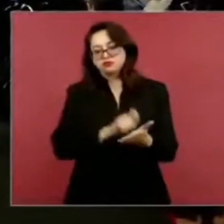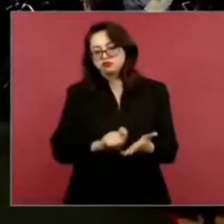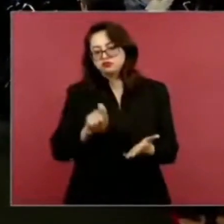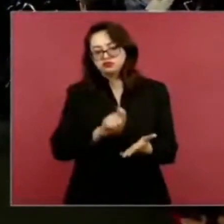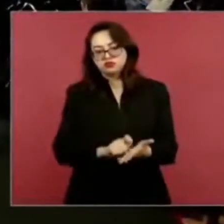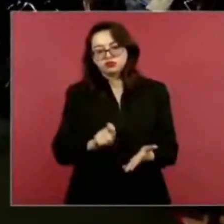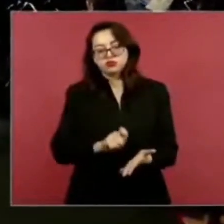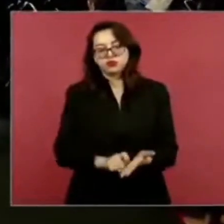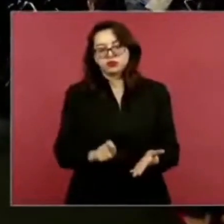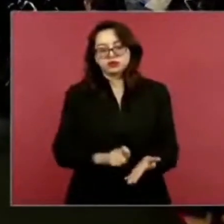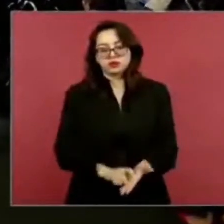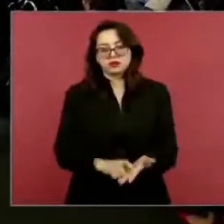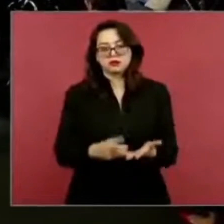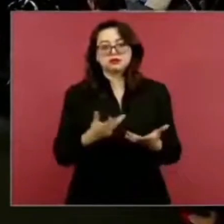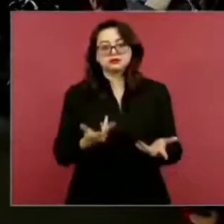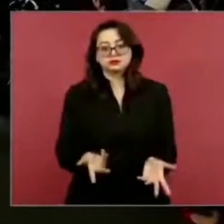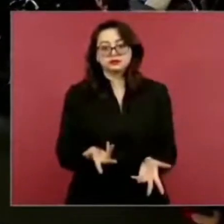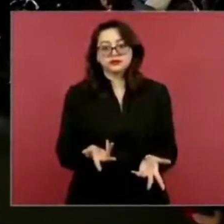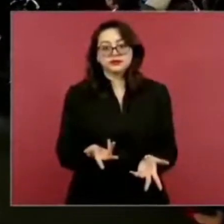sobre cómo